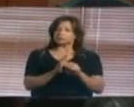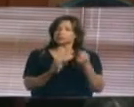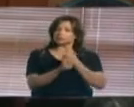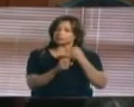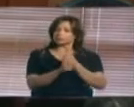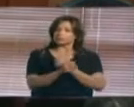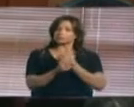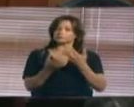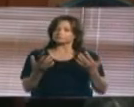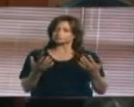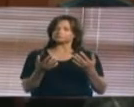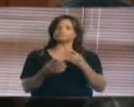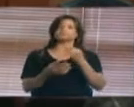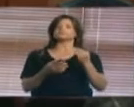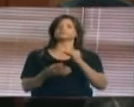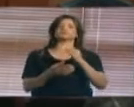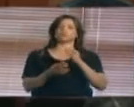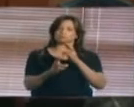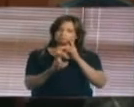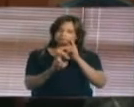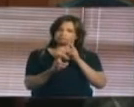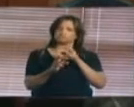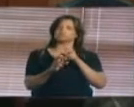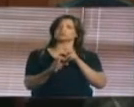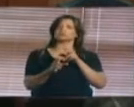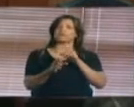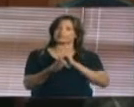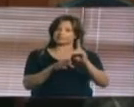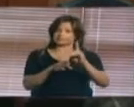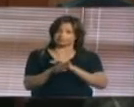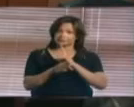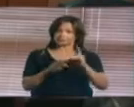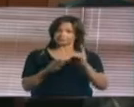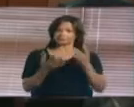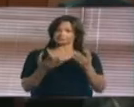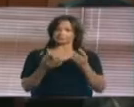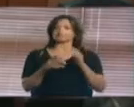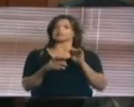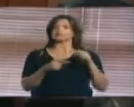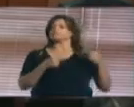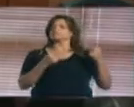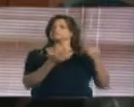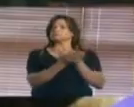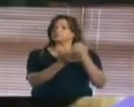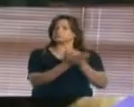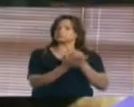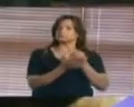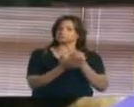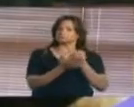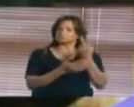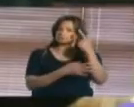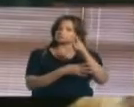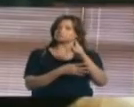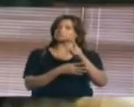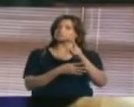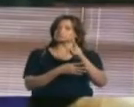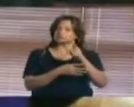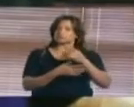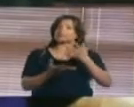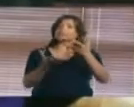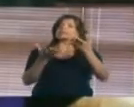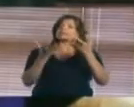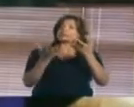trabajo y con rigor en la disciplina, hemos logrado mucho. Apliamos